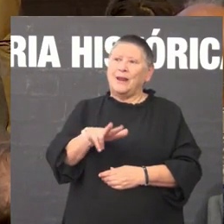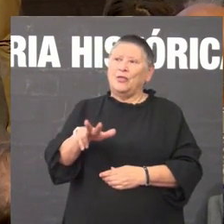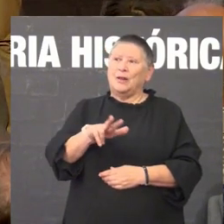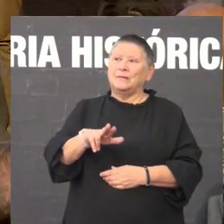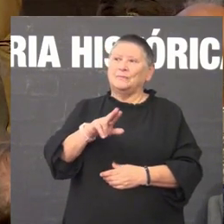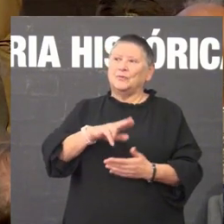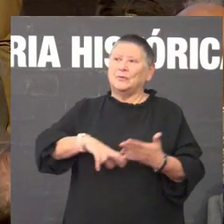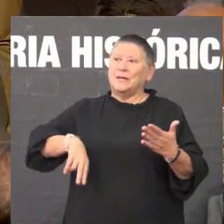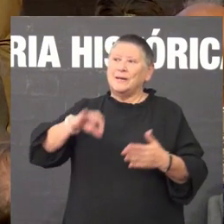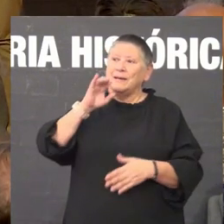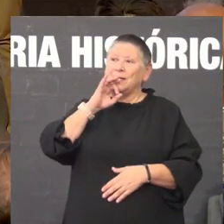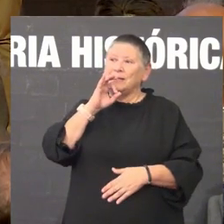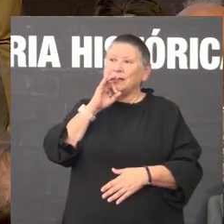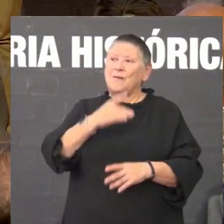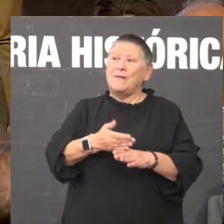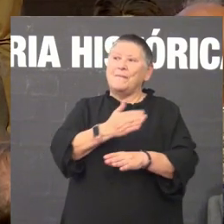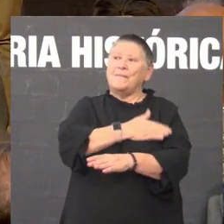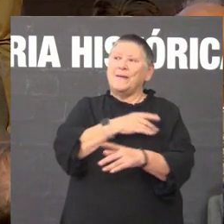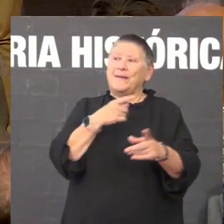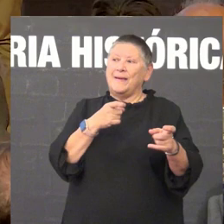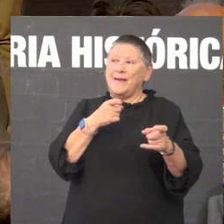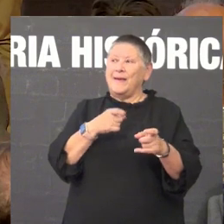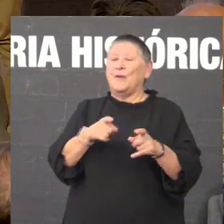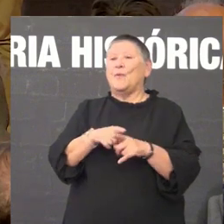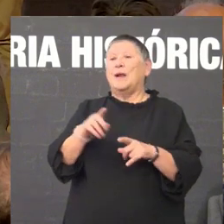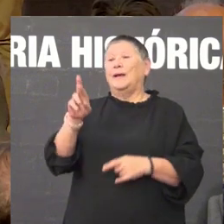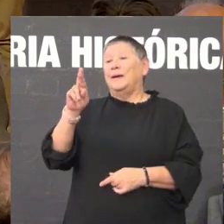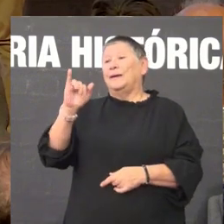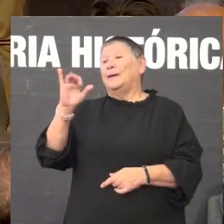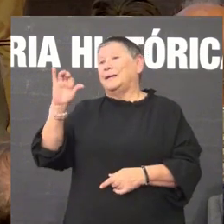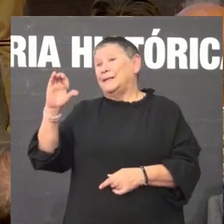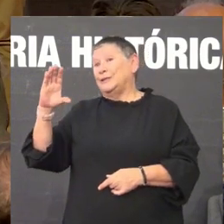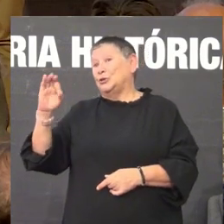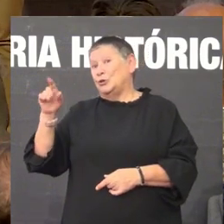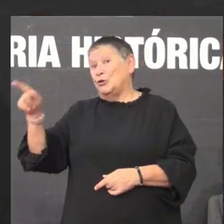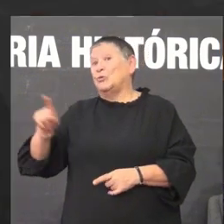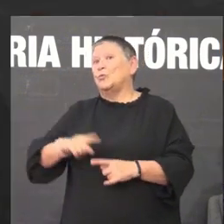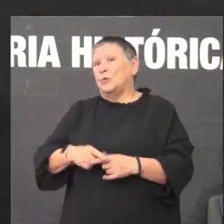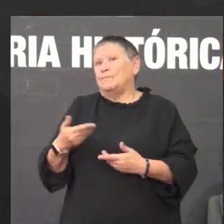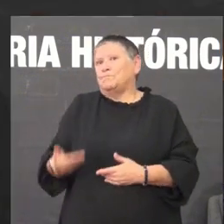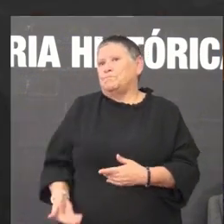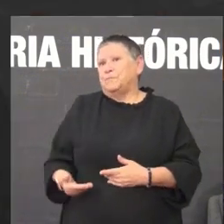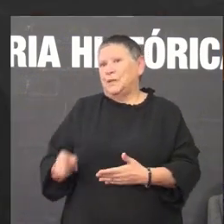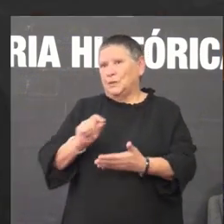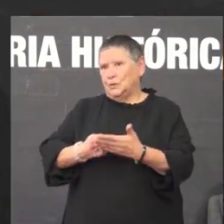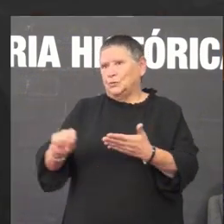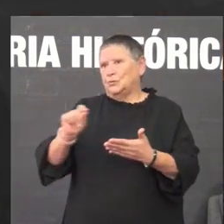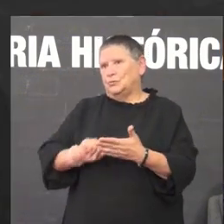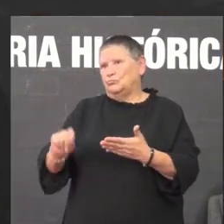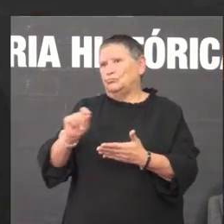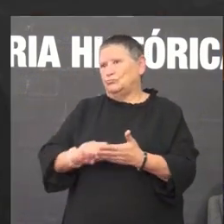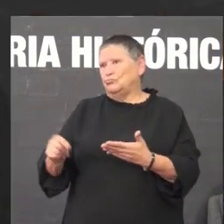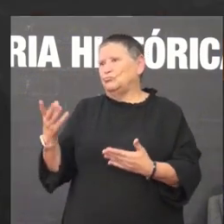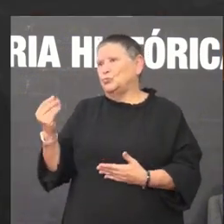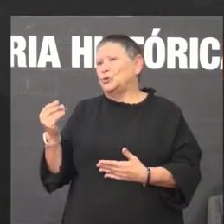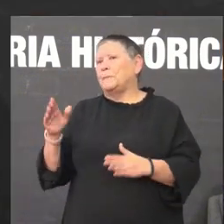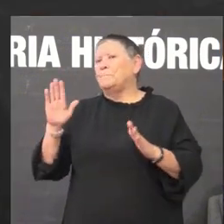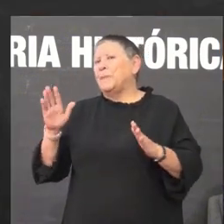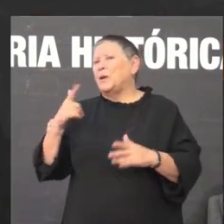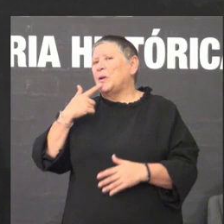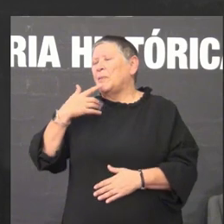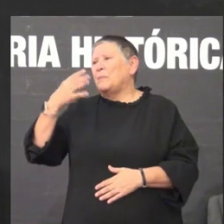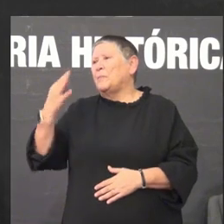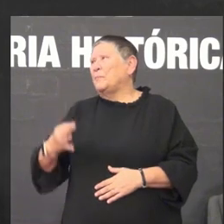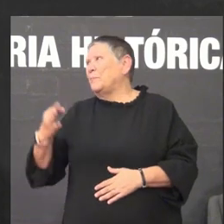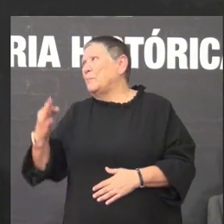a colocar máis o peso en figuras como Vicente Risco debido a que Vicente Risco ten un peso literario incuestionável mas non é verdade que despois os corpos